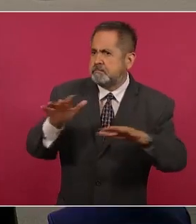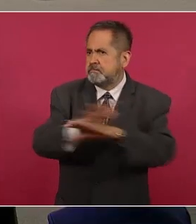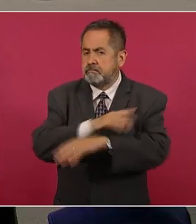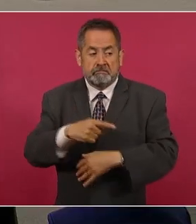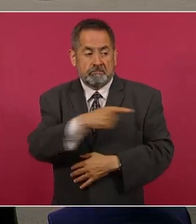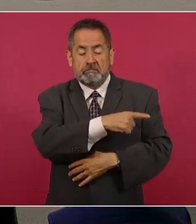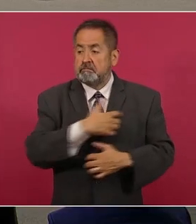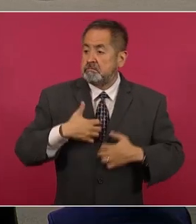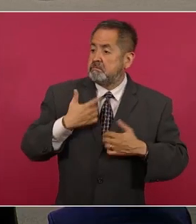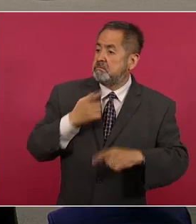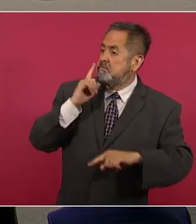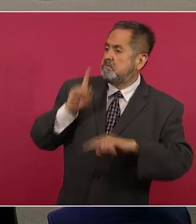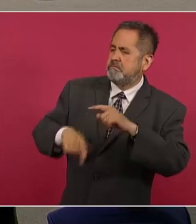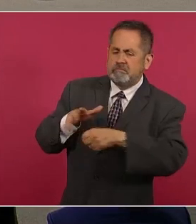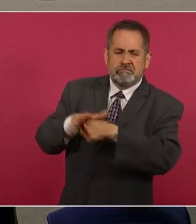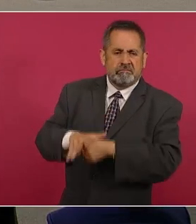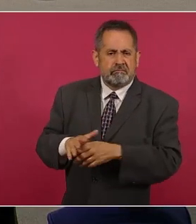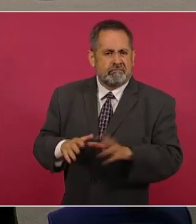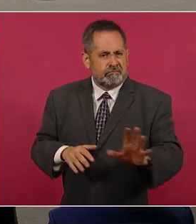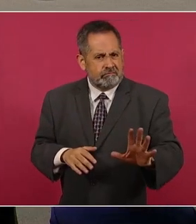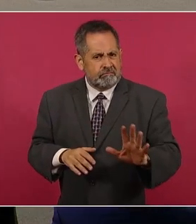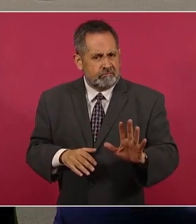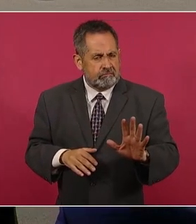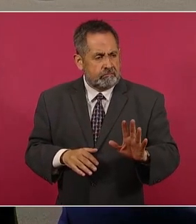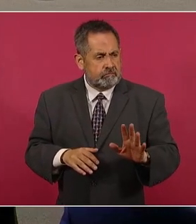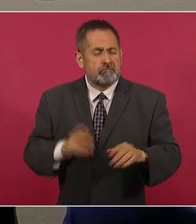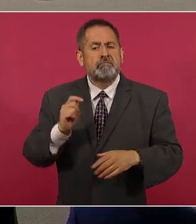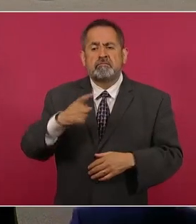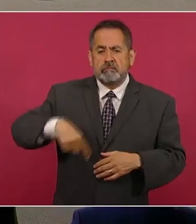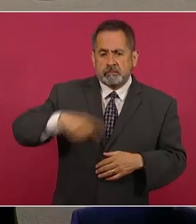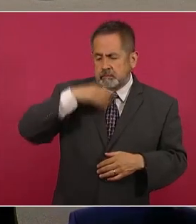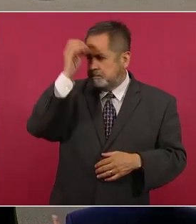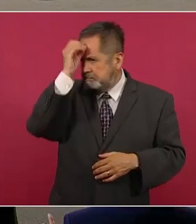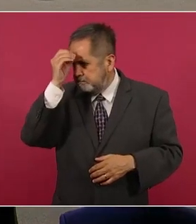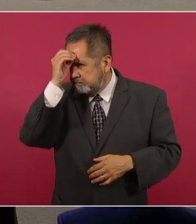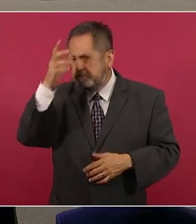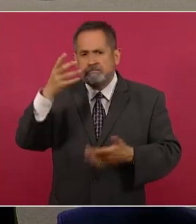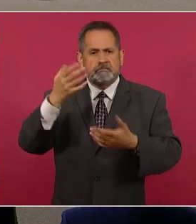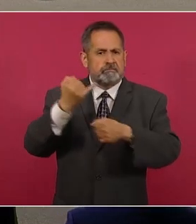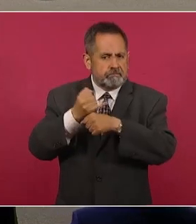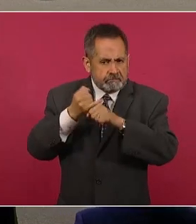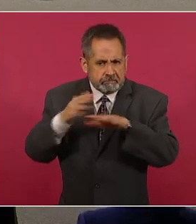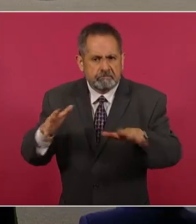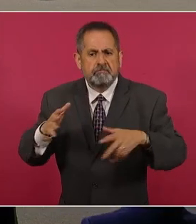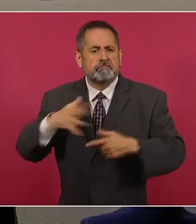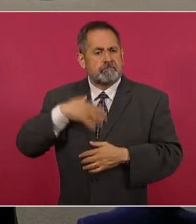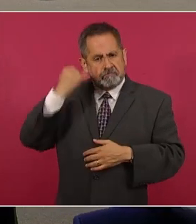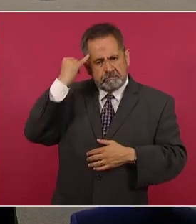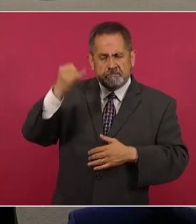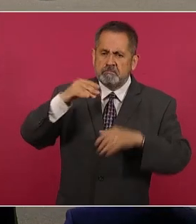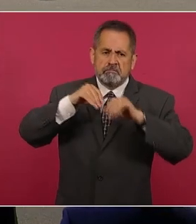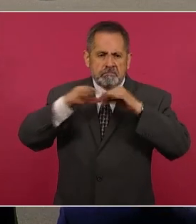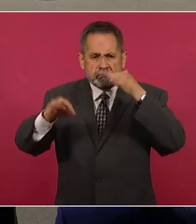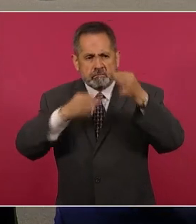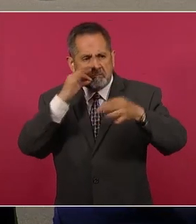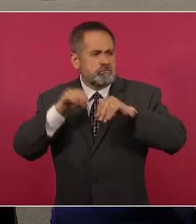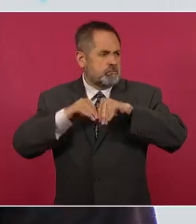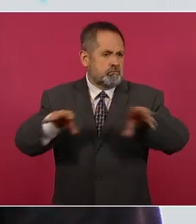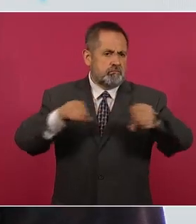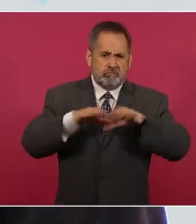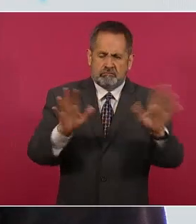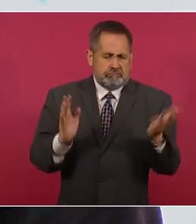La libertad de difundir opiniones, información e ideas a través de cualquier medio